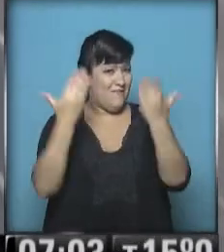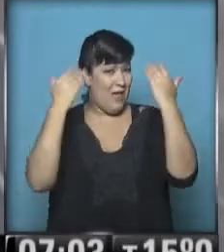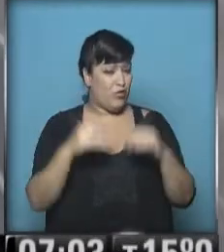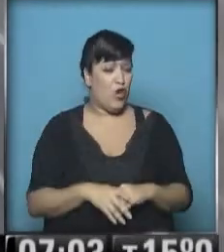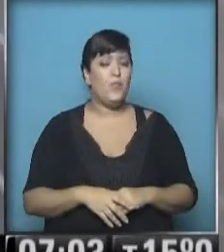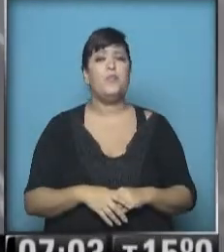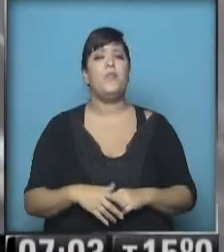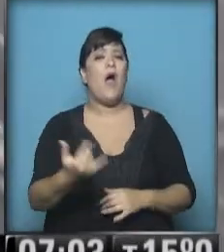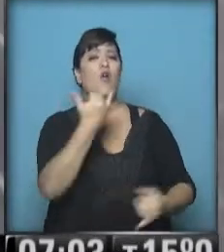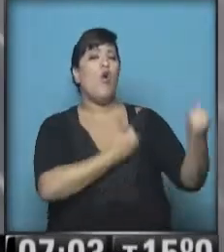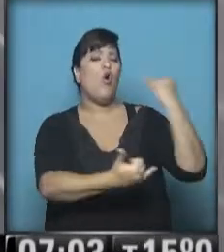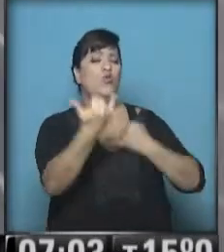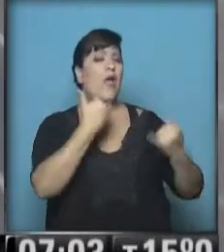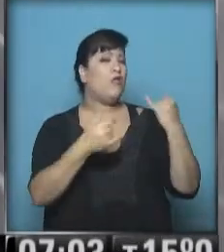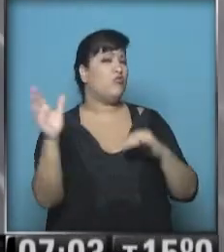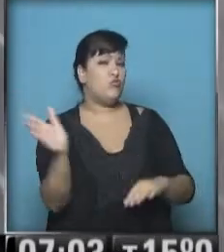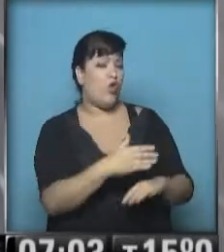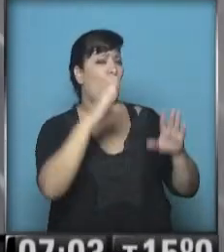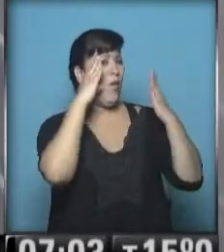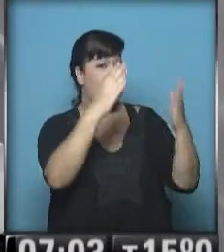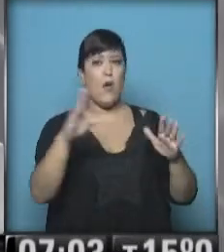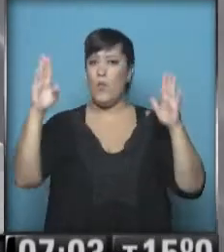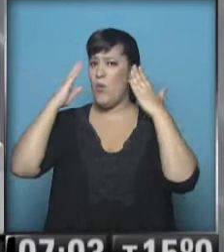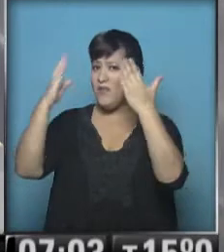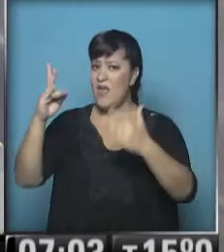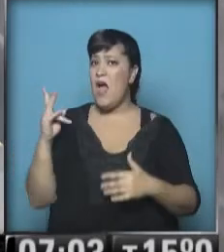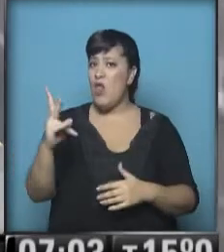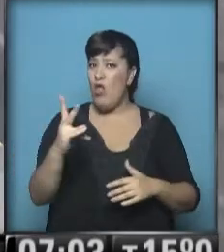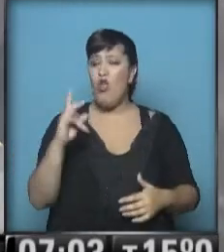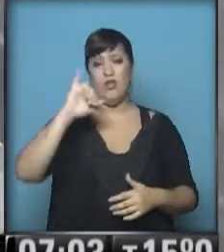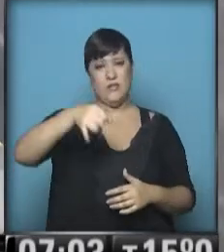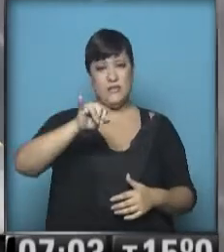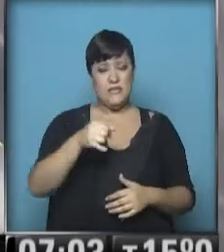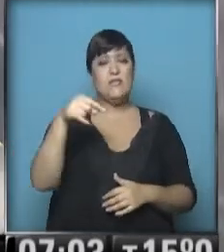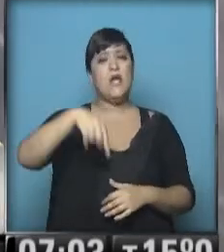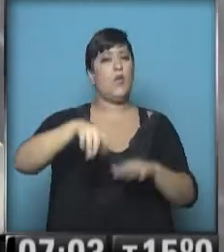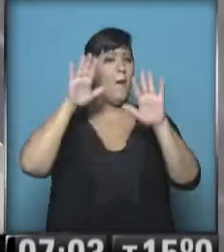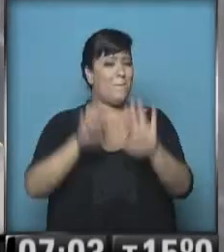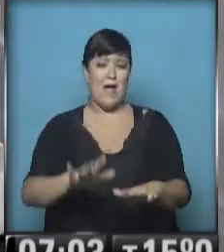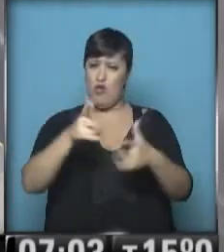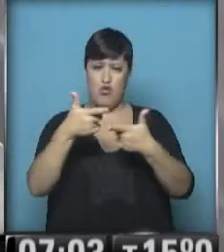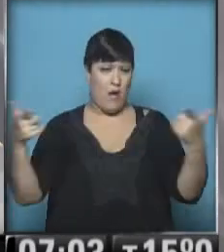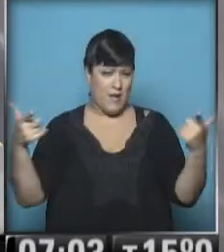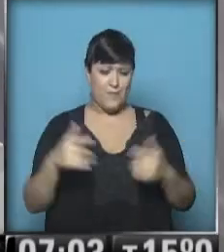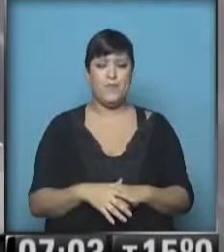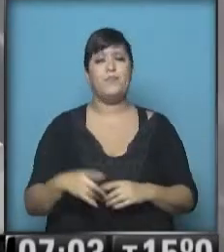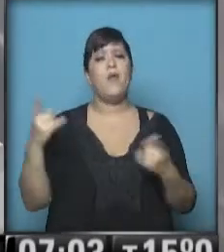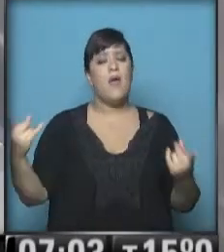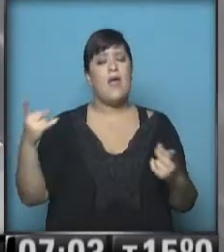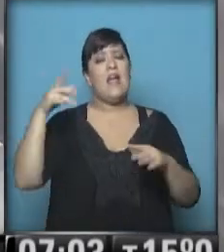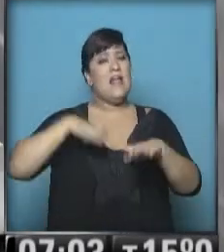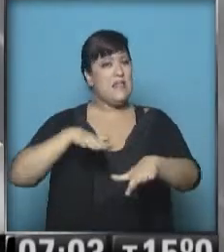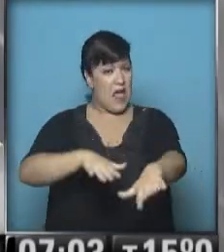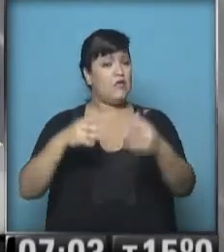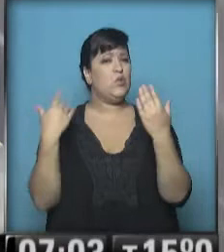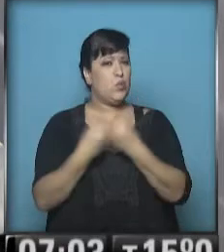de hoy. Completanos. Muy buen día, Hugo. Muy buenos días, Lourdes. Alejandro, así es. Sin medida de fuerza, entonces, con tránsito por ahora